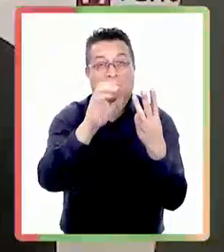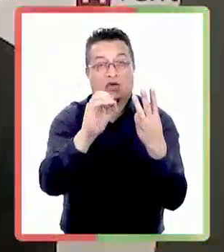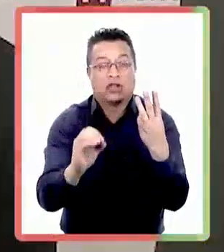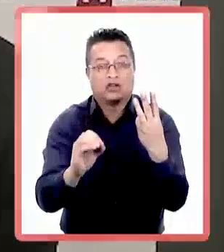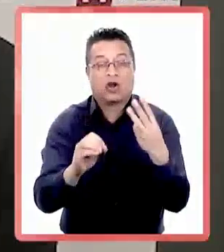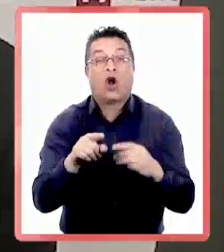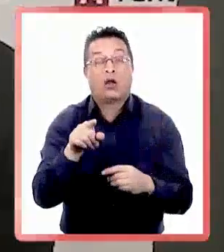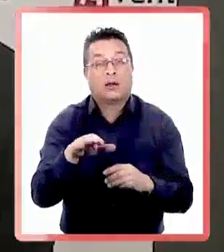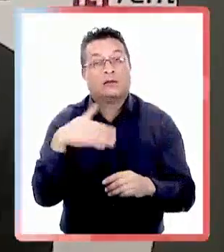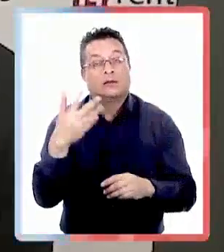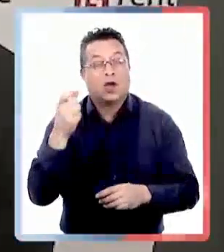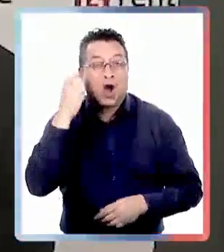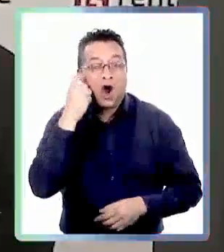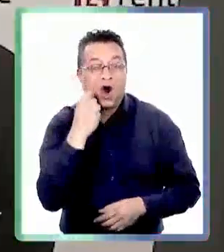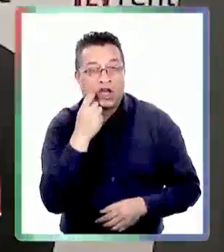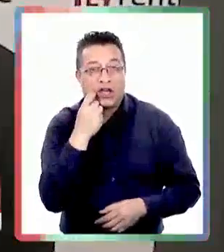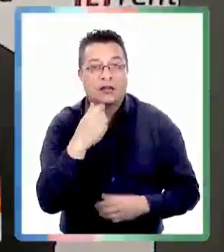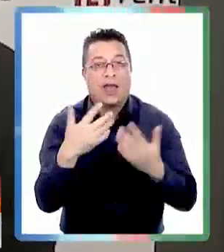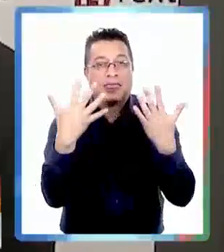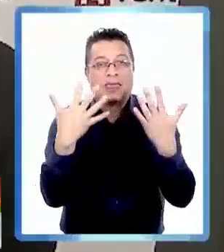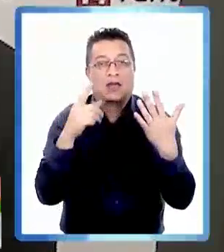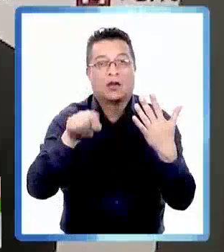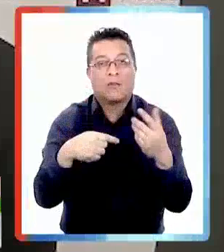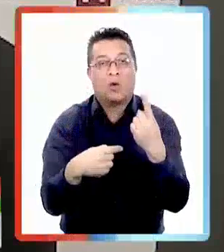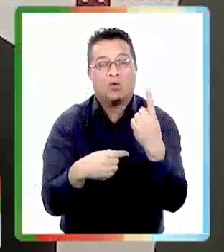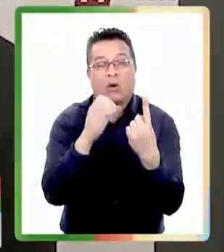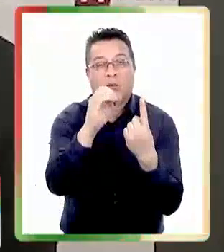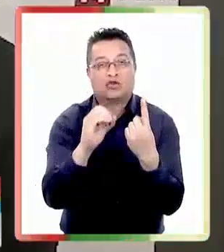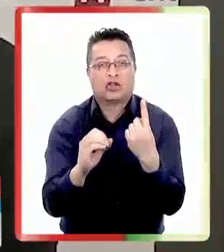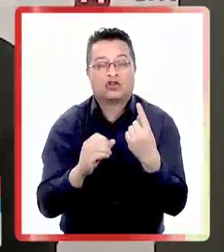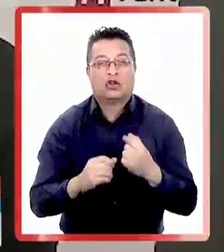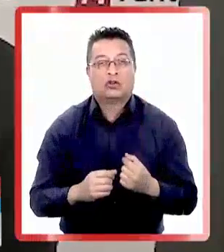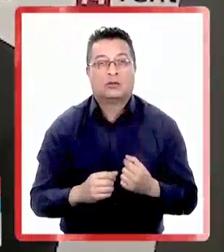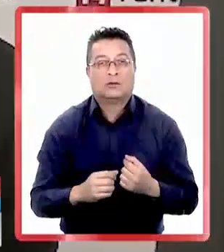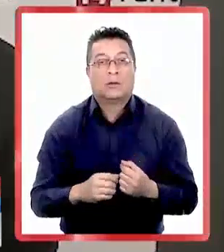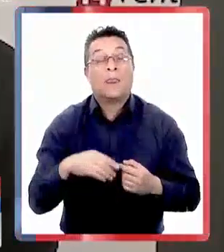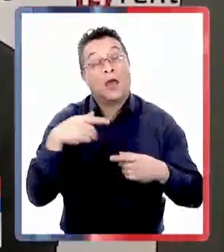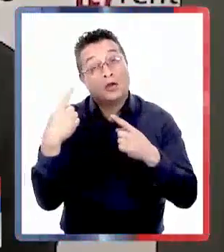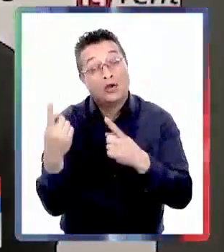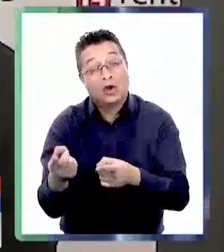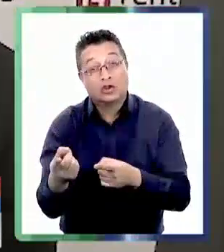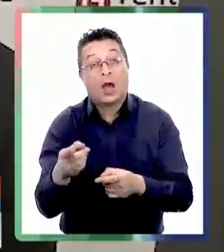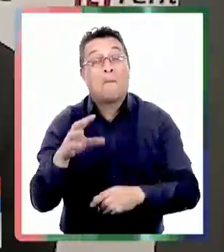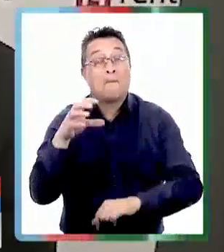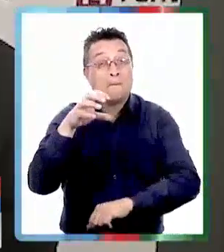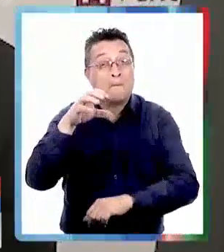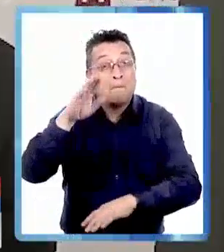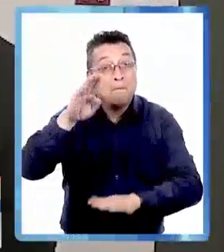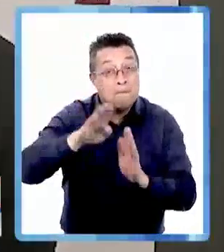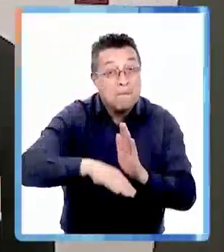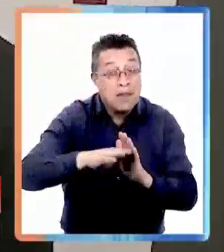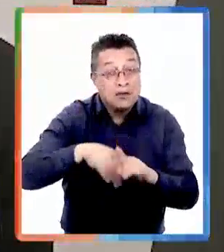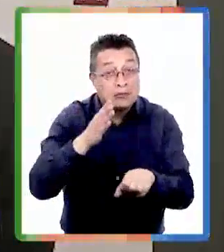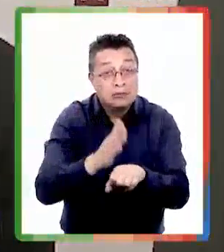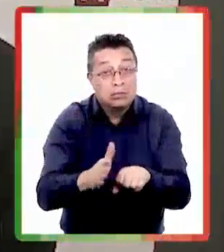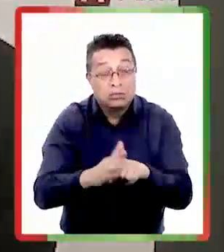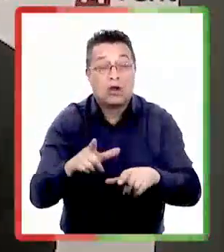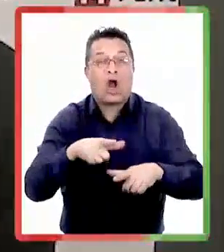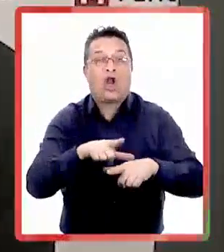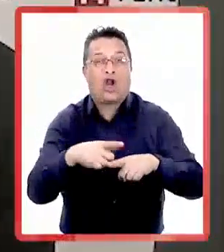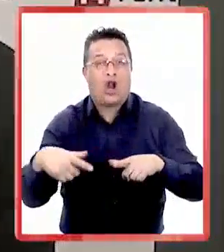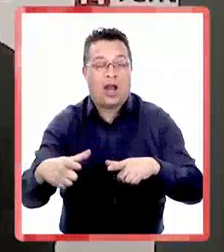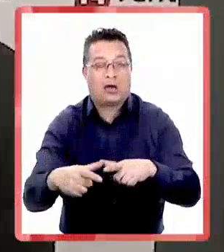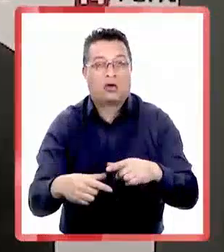seguía de O'Higgins con 10,1% mientras las regiones con menor tasa de desempleo fueron Los